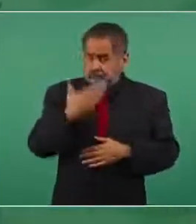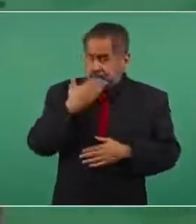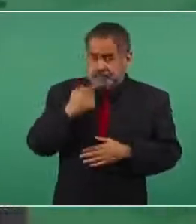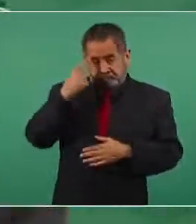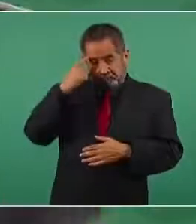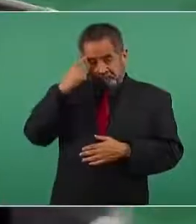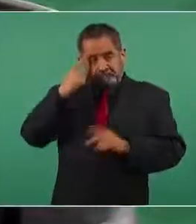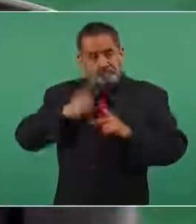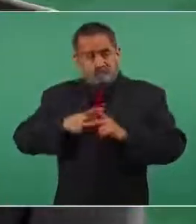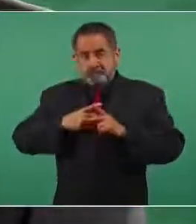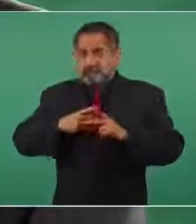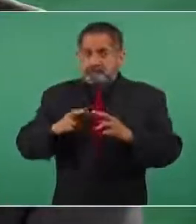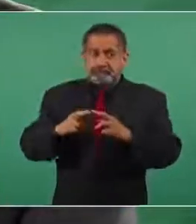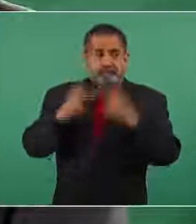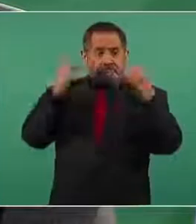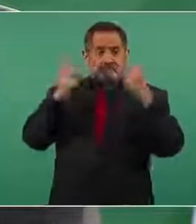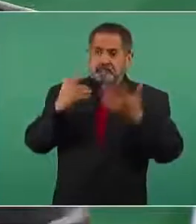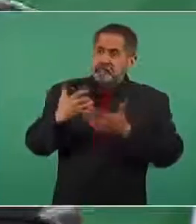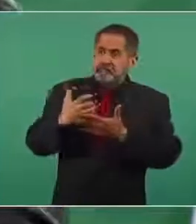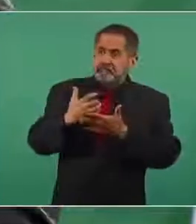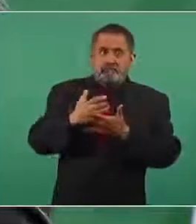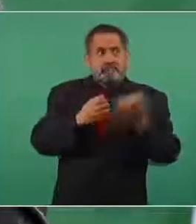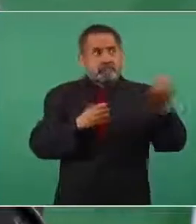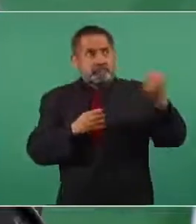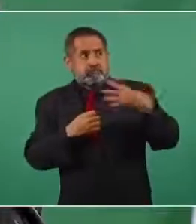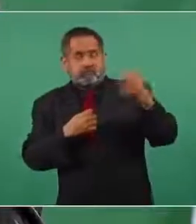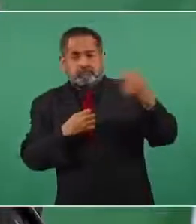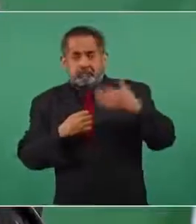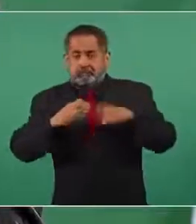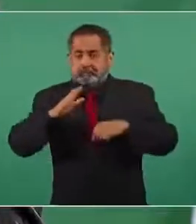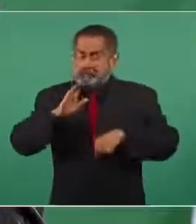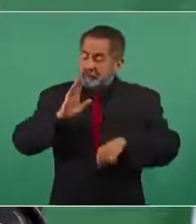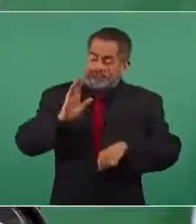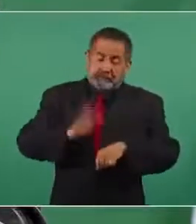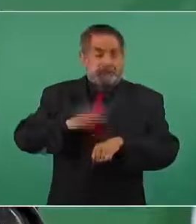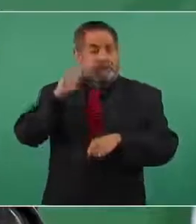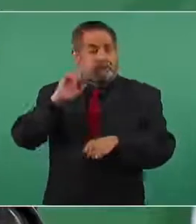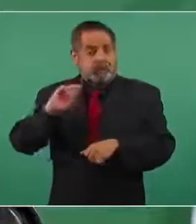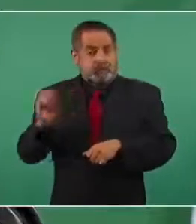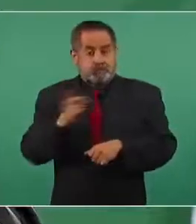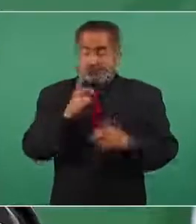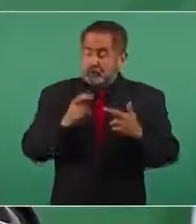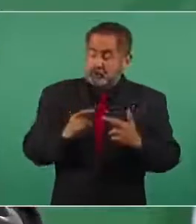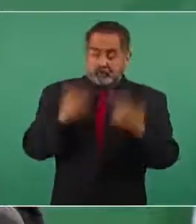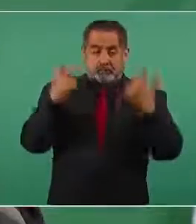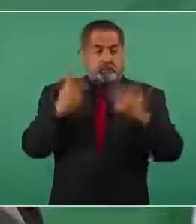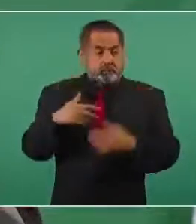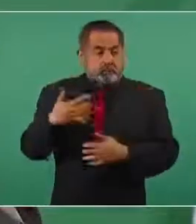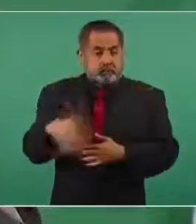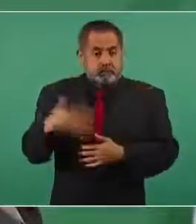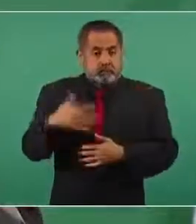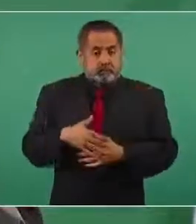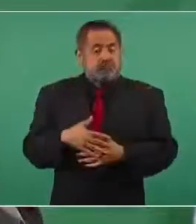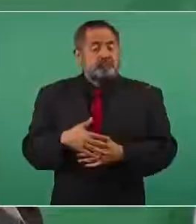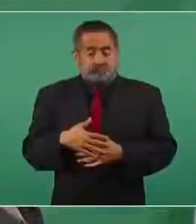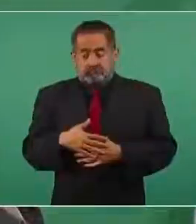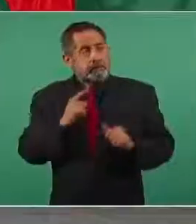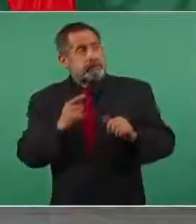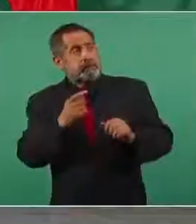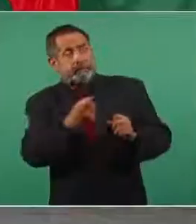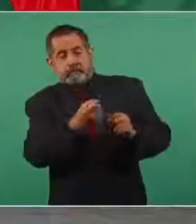récord en remesas,